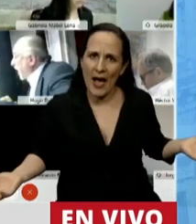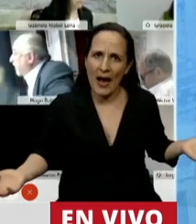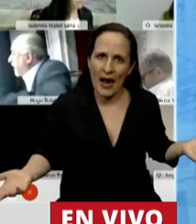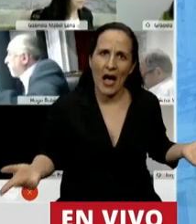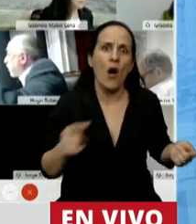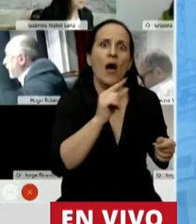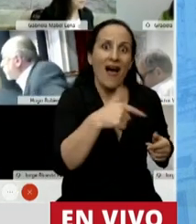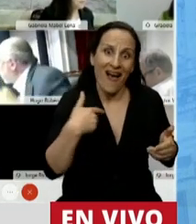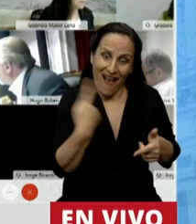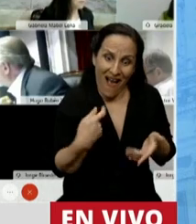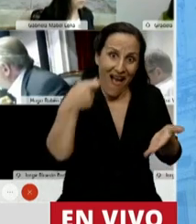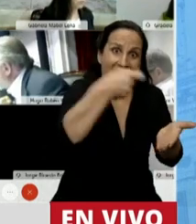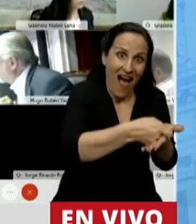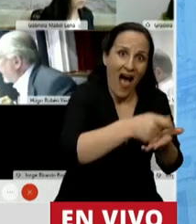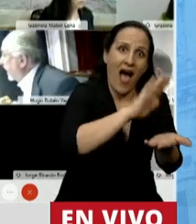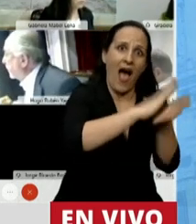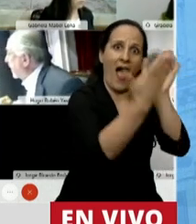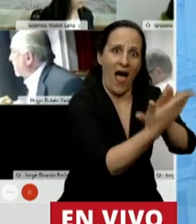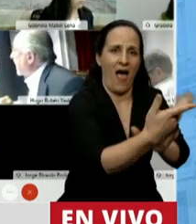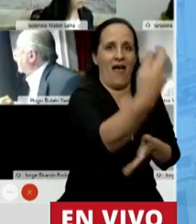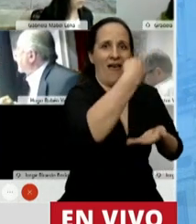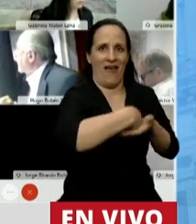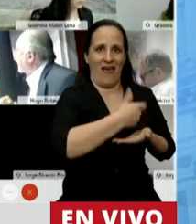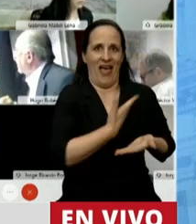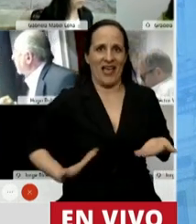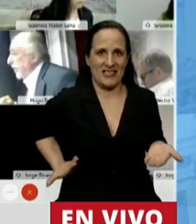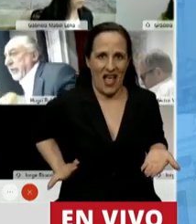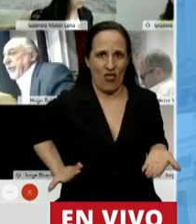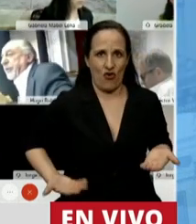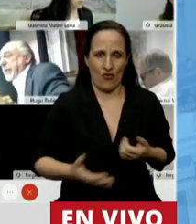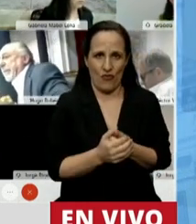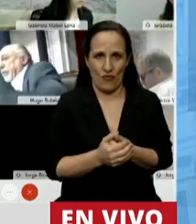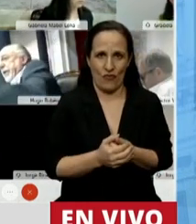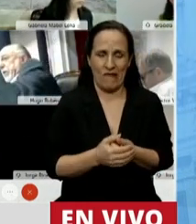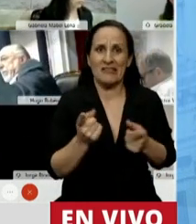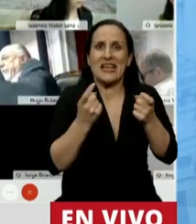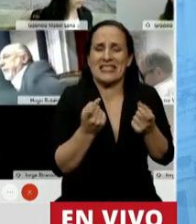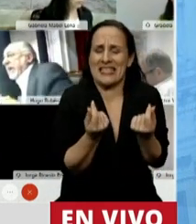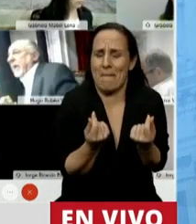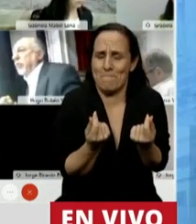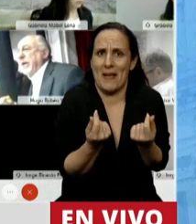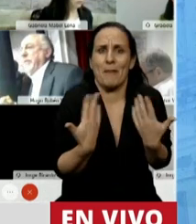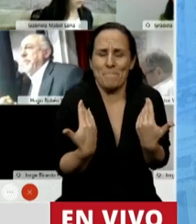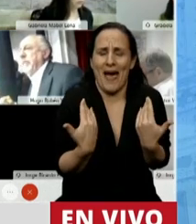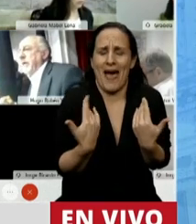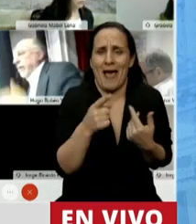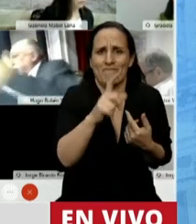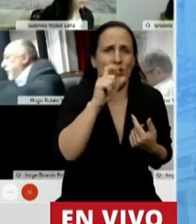devuelvan un poquito de la ayuda que les dio el Estado. Pero necesitamos dinero para enfrentar el COVID.